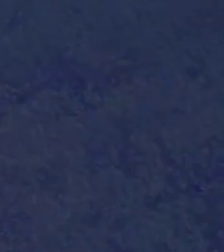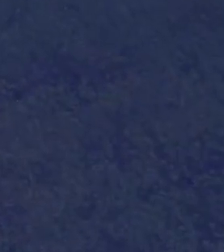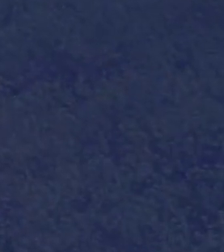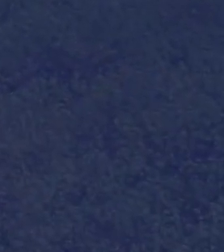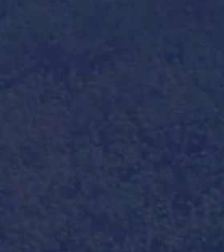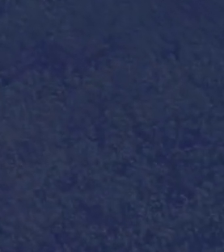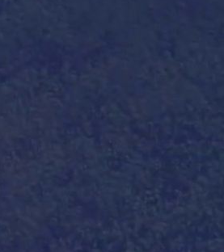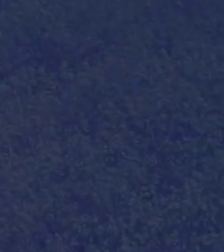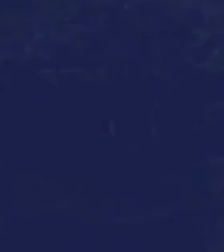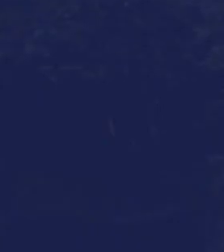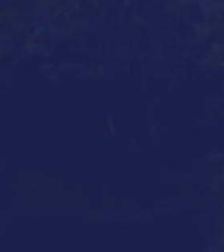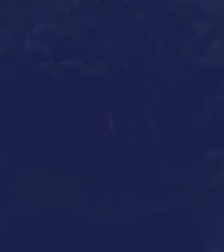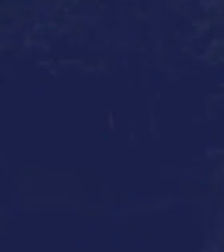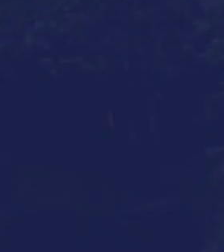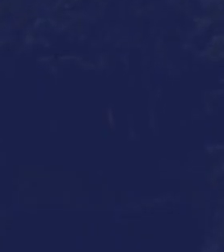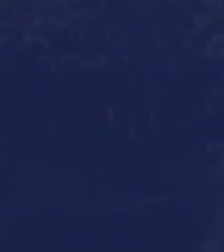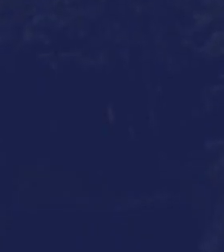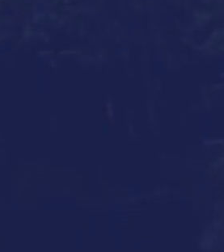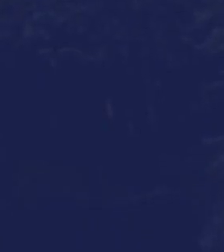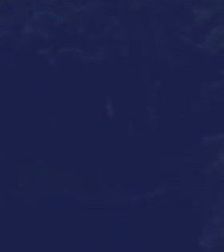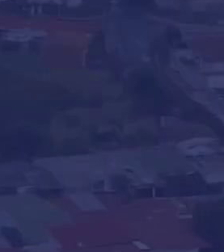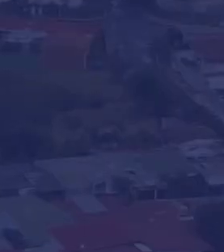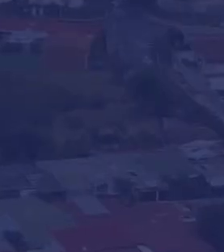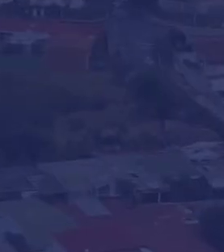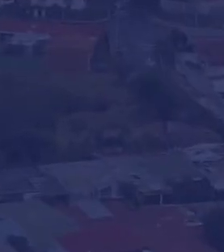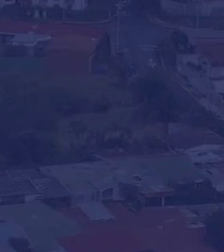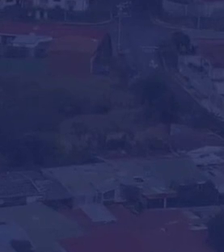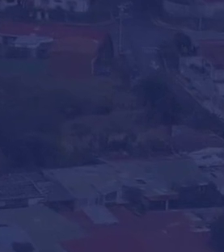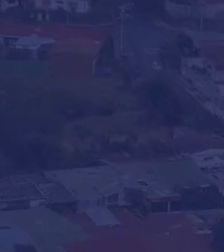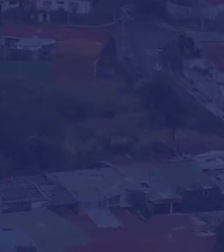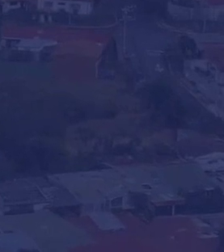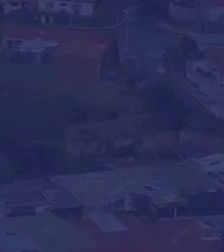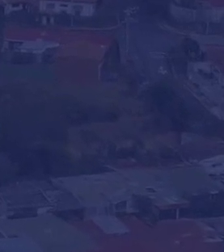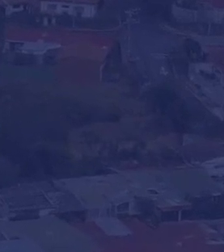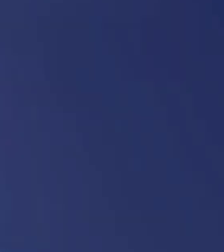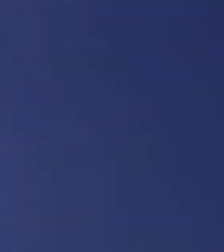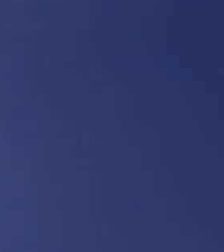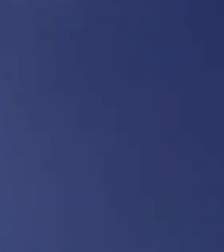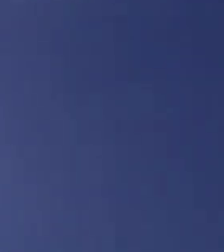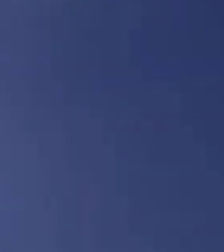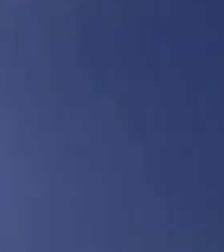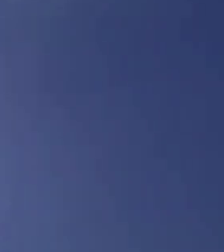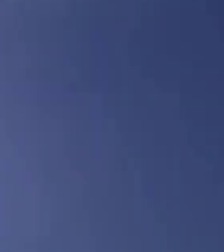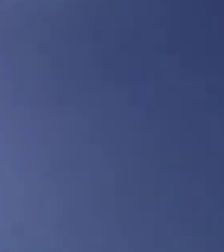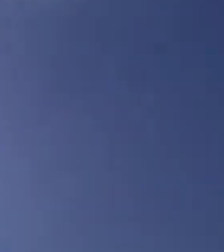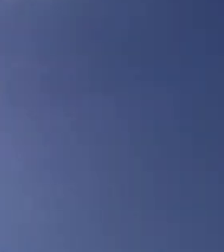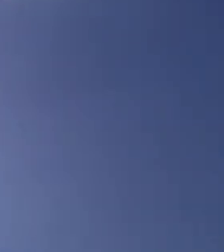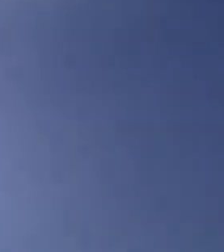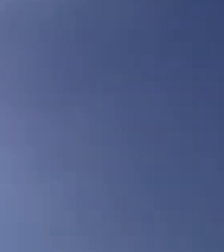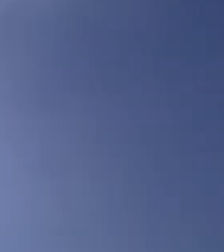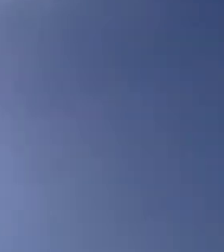firme propósito, que la próxima generación crezca en un país mejor.